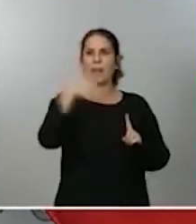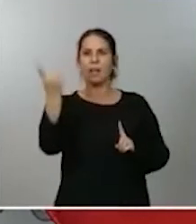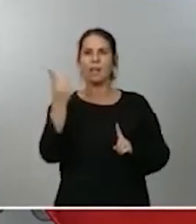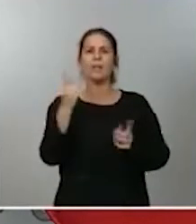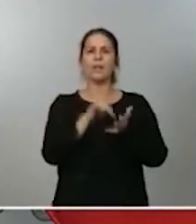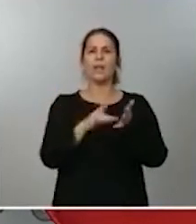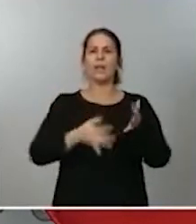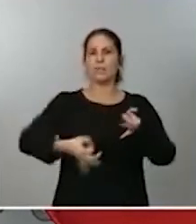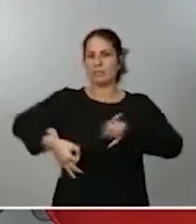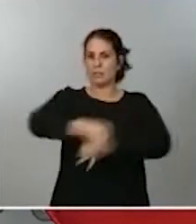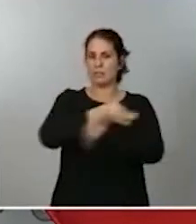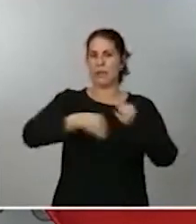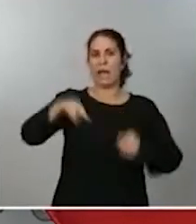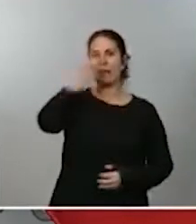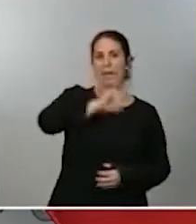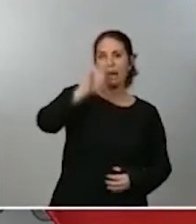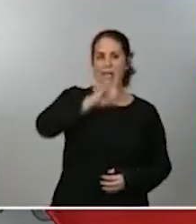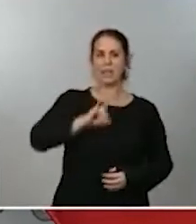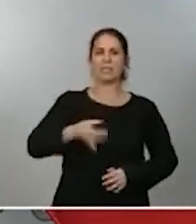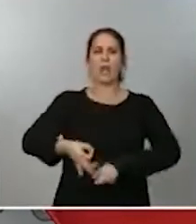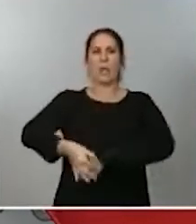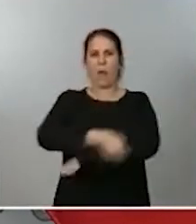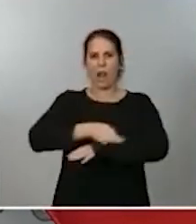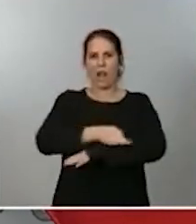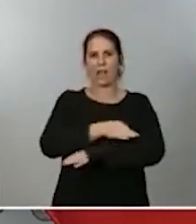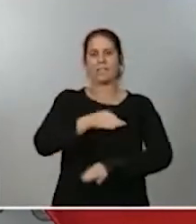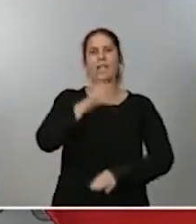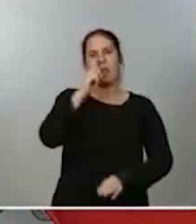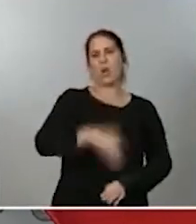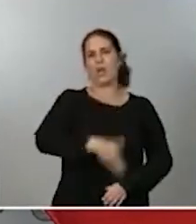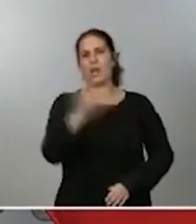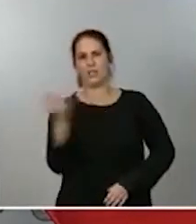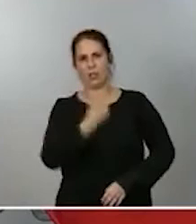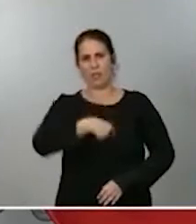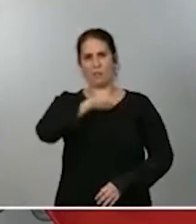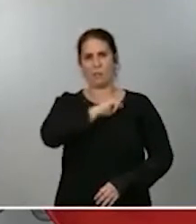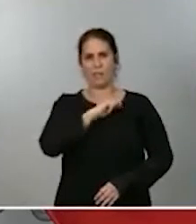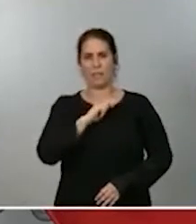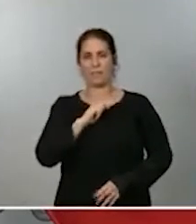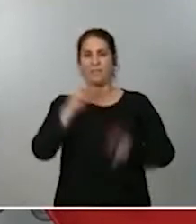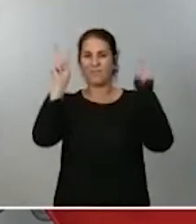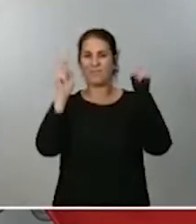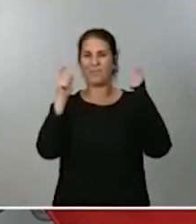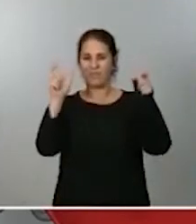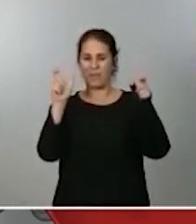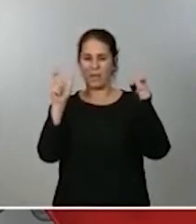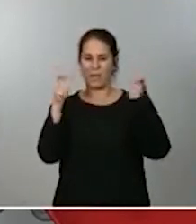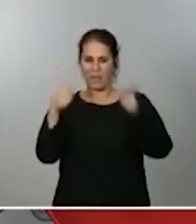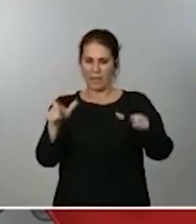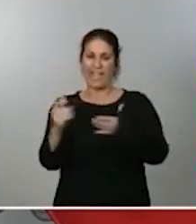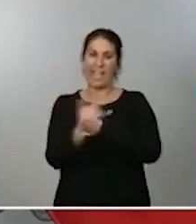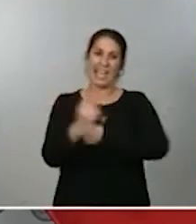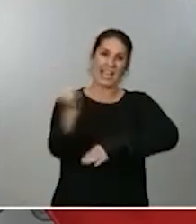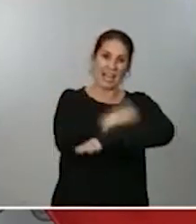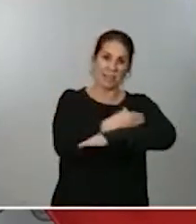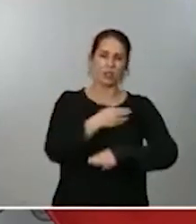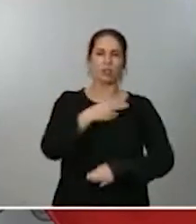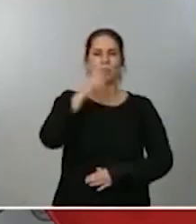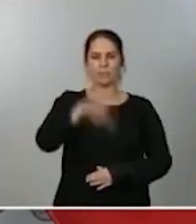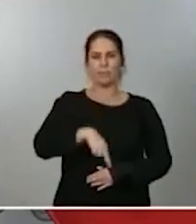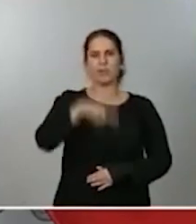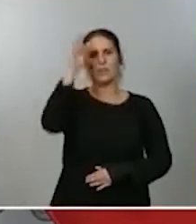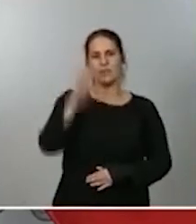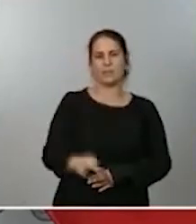Canario y Balear con el resto de España. En términos de ingresos, supone el 18% de la cifra global del